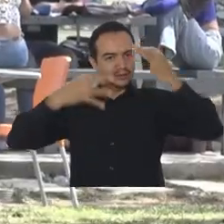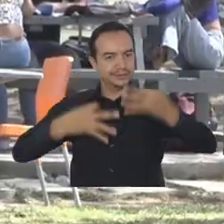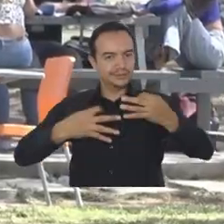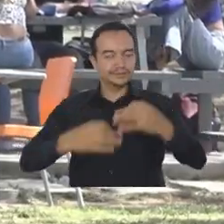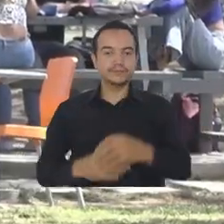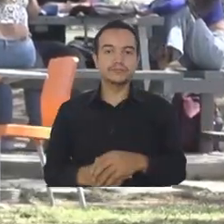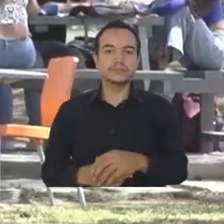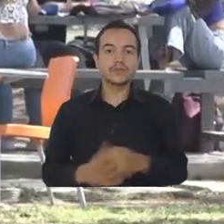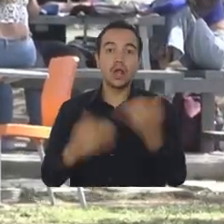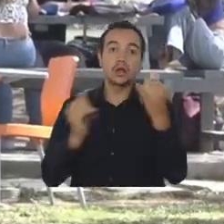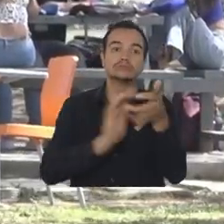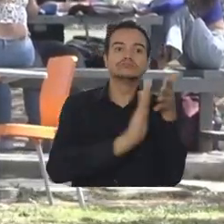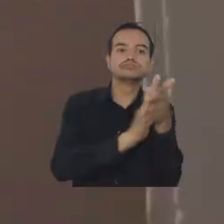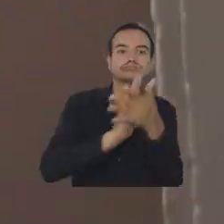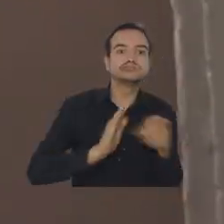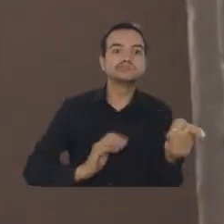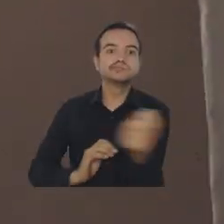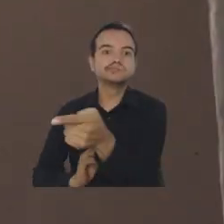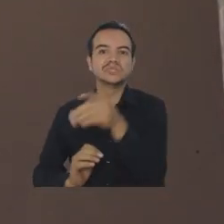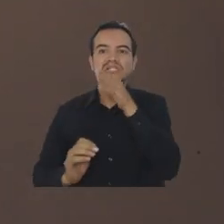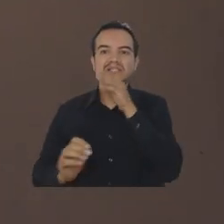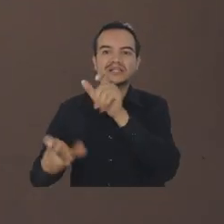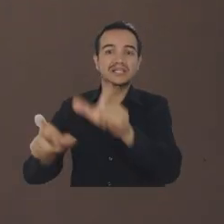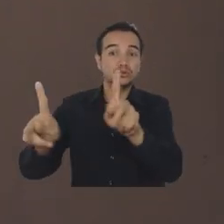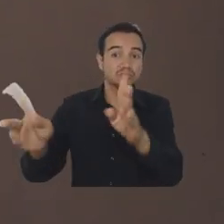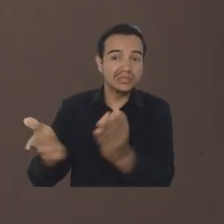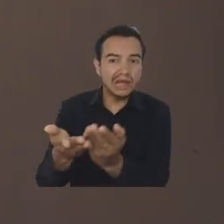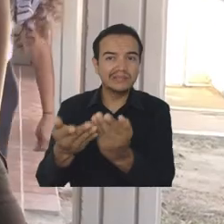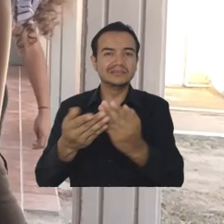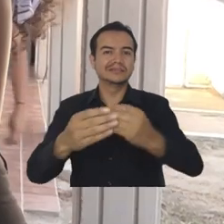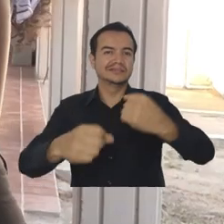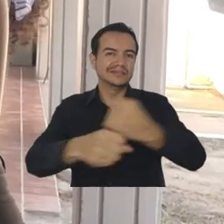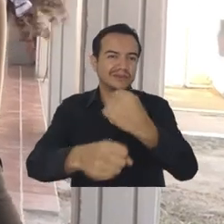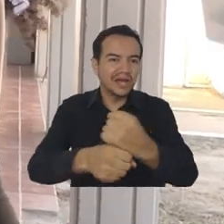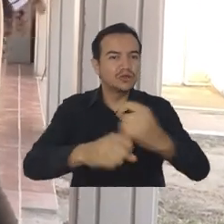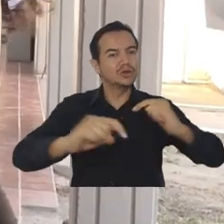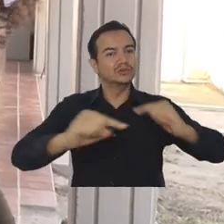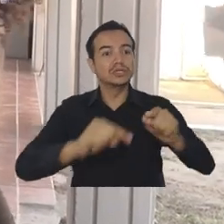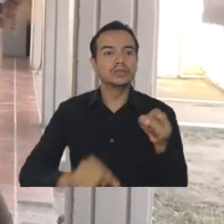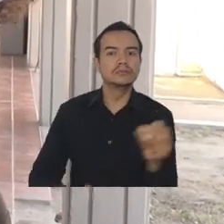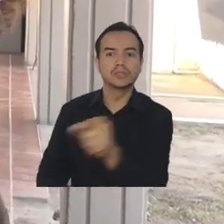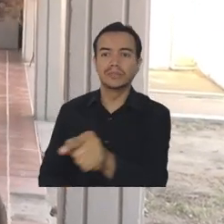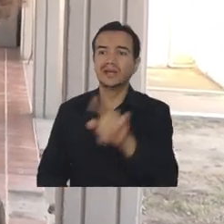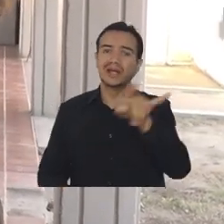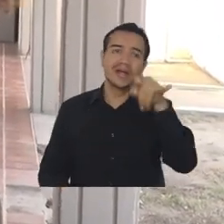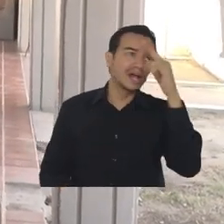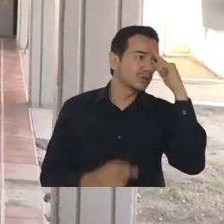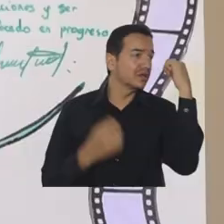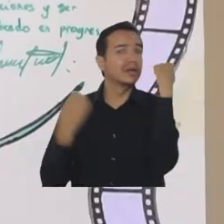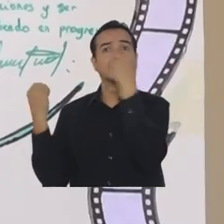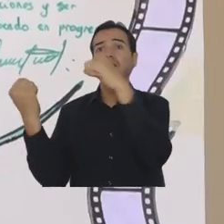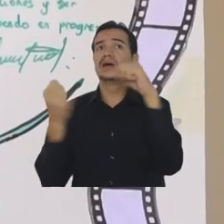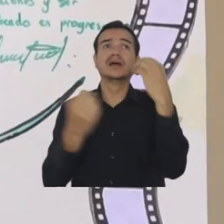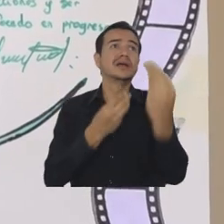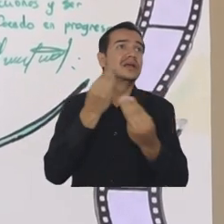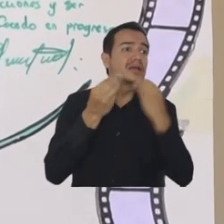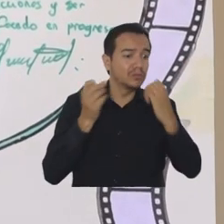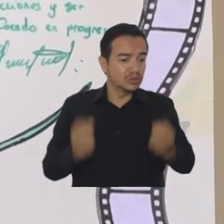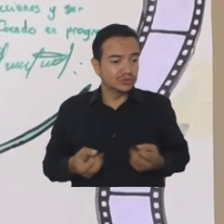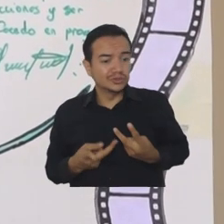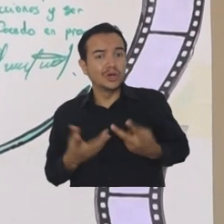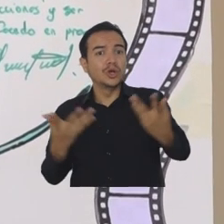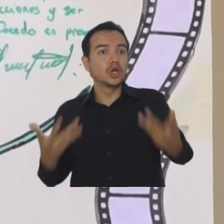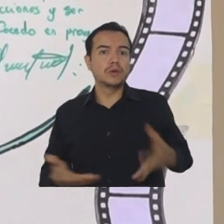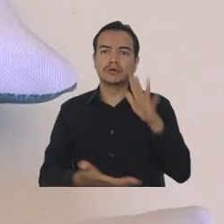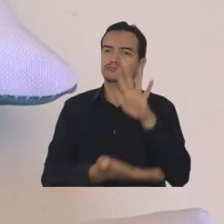mensaje a estudiantes, docentes y funcionarios se centra en que buscar ayuda es necesario, abarcando líneas sobre cómo adquirir hábitos para la